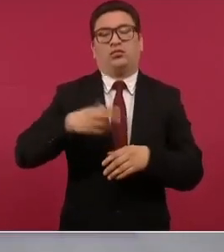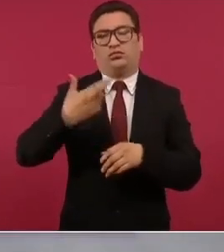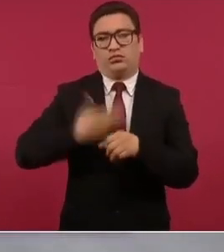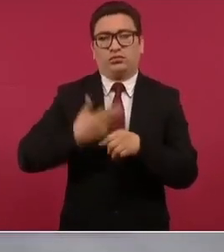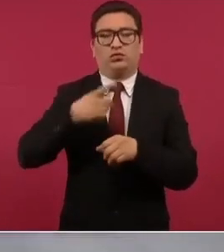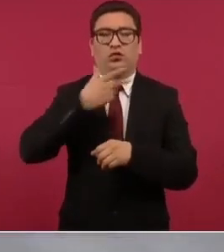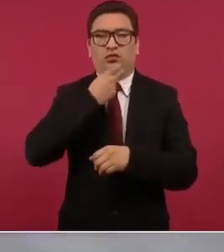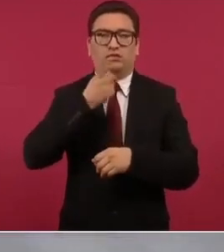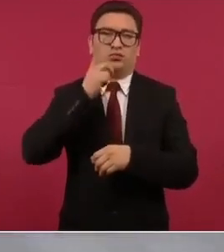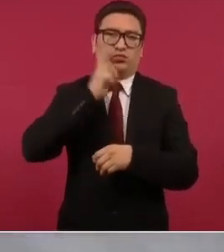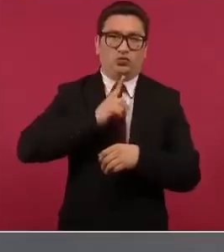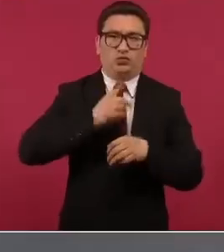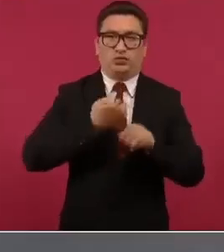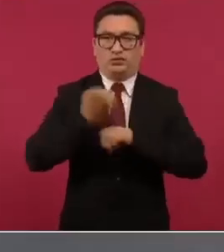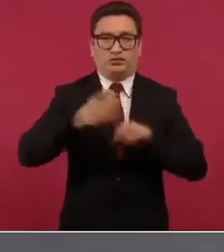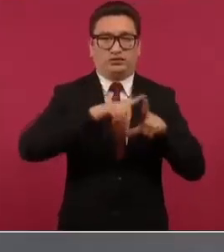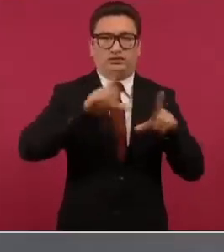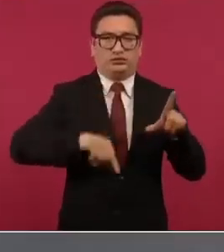en los estados